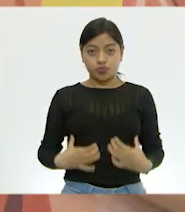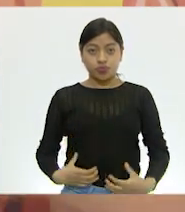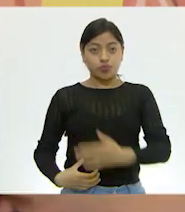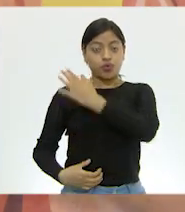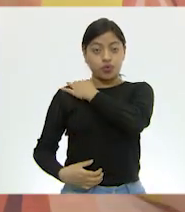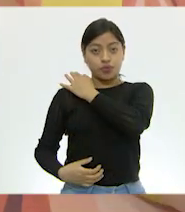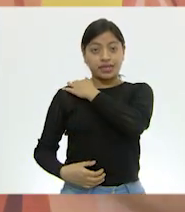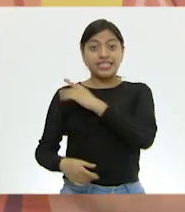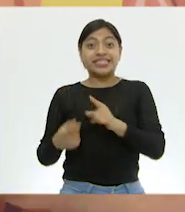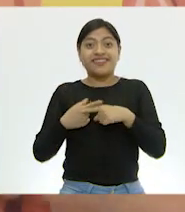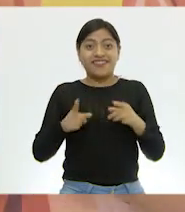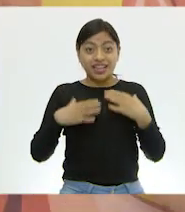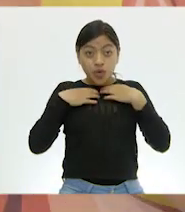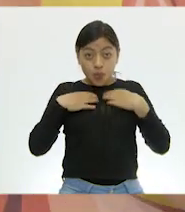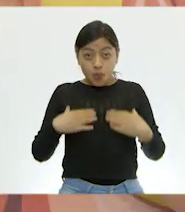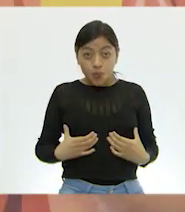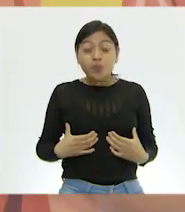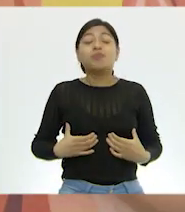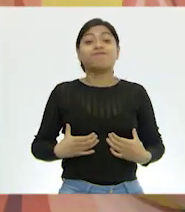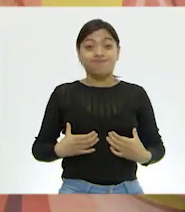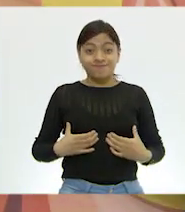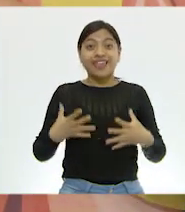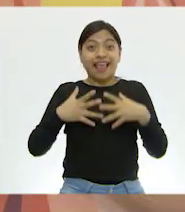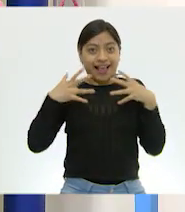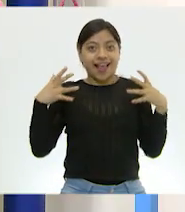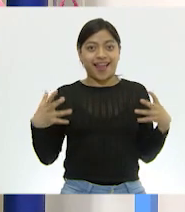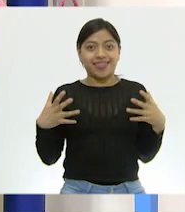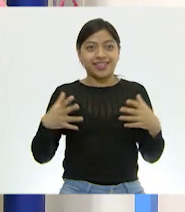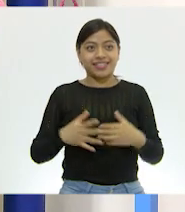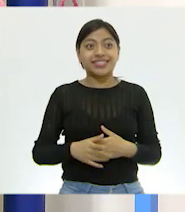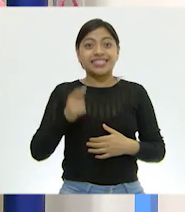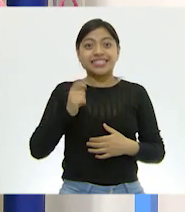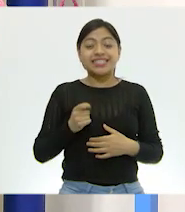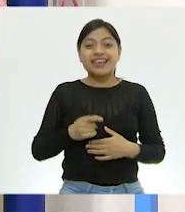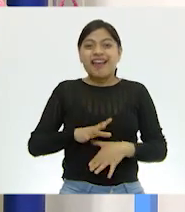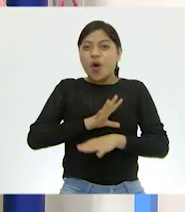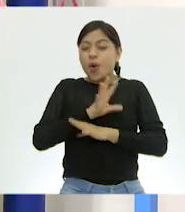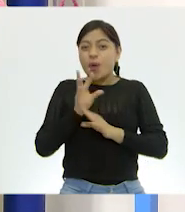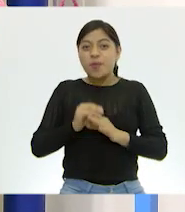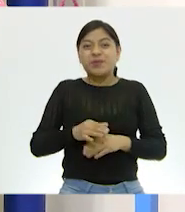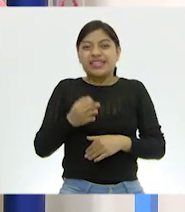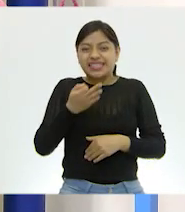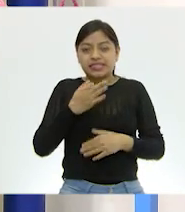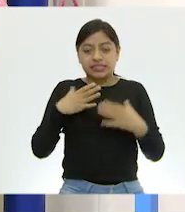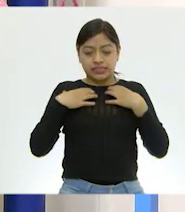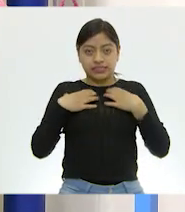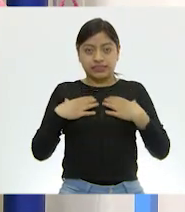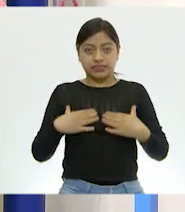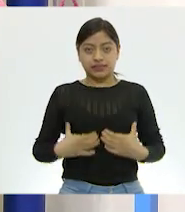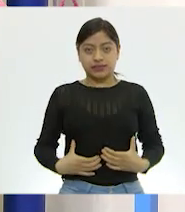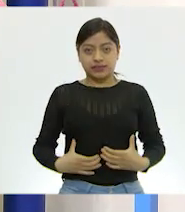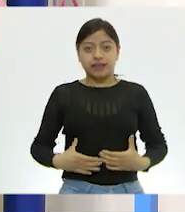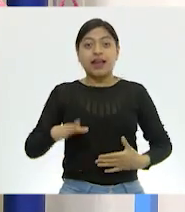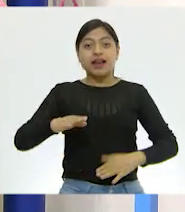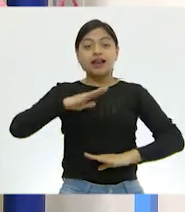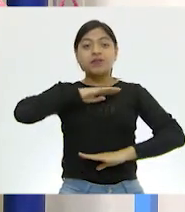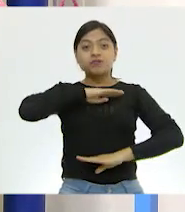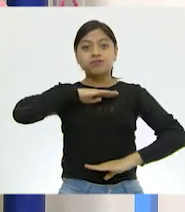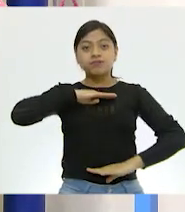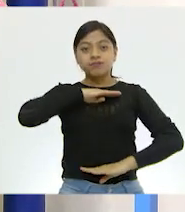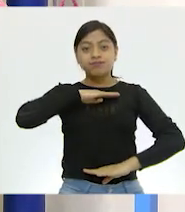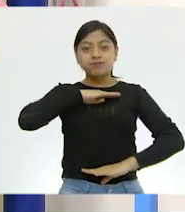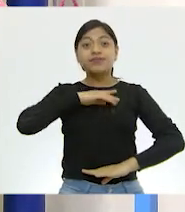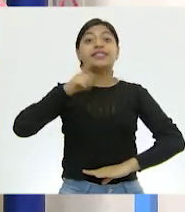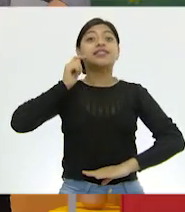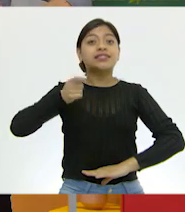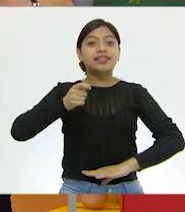das cuenta, los pulmones son bastante grandes. Tan grandes que abarcan casi todo el espacio de nuestra caja torácica. Recuerden que la caja torácica es